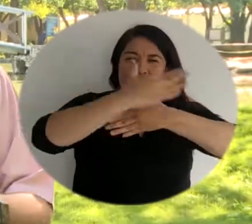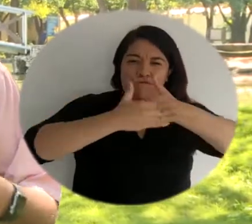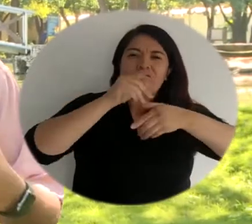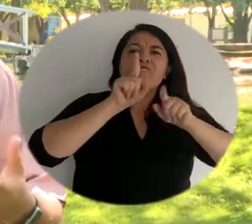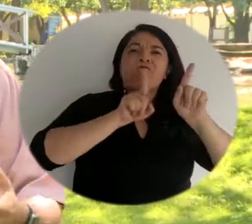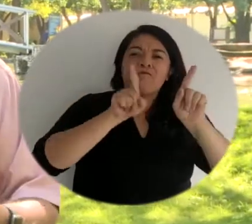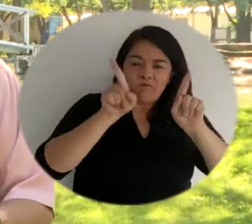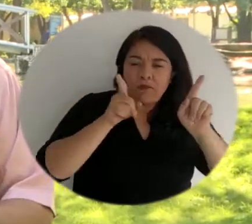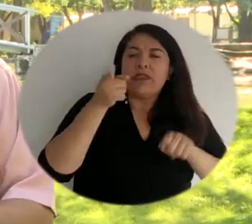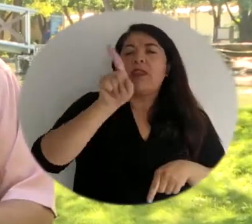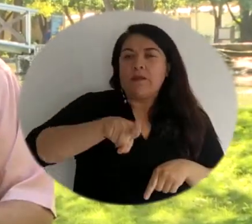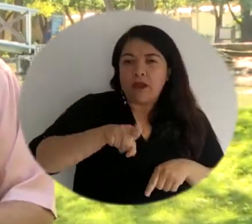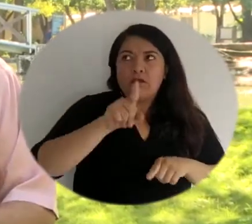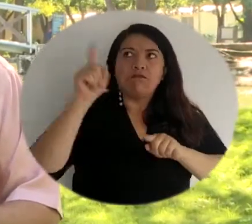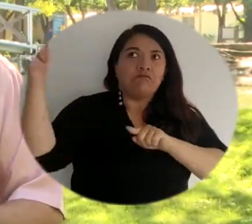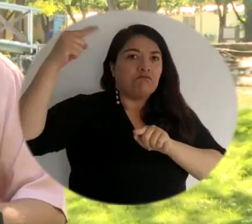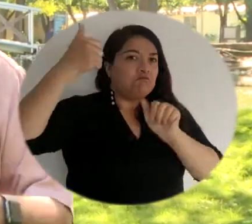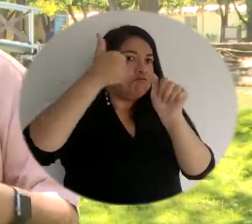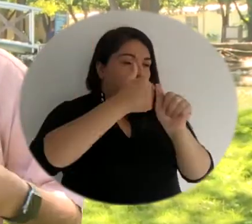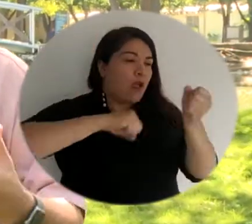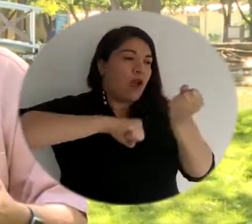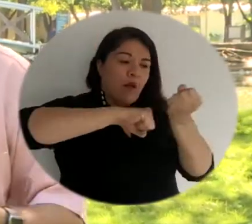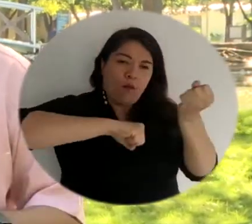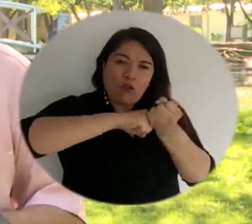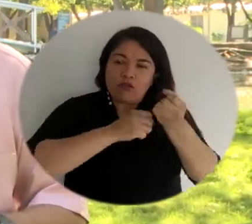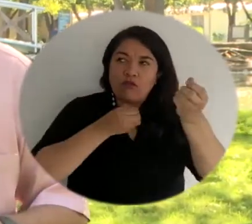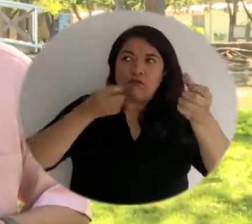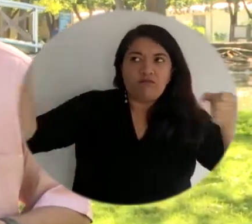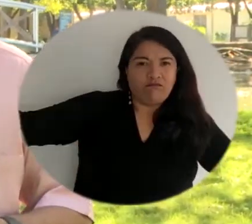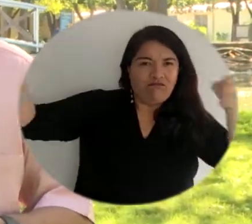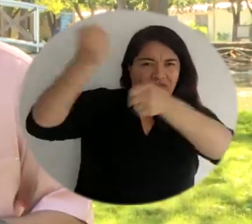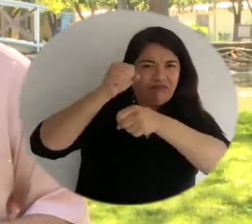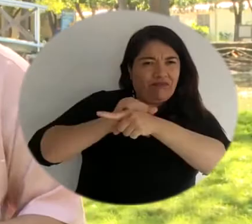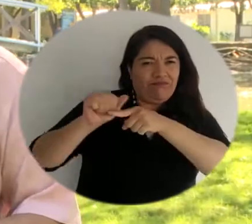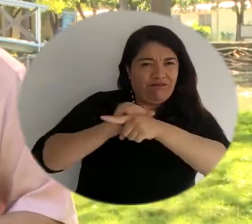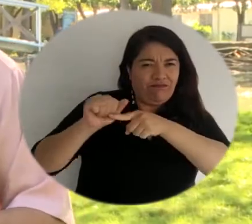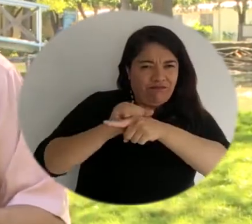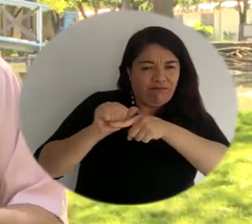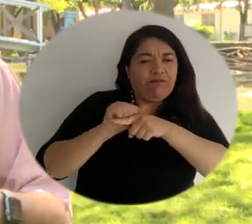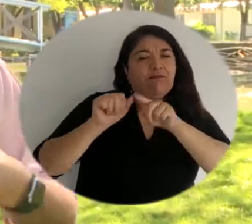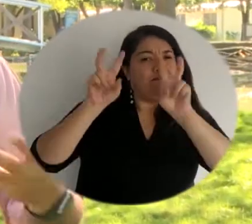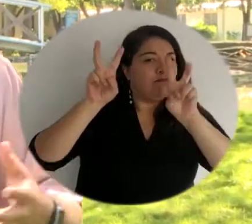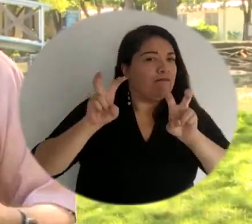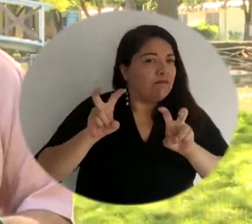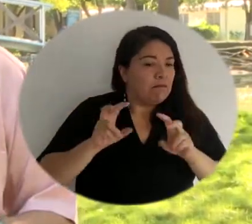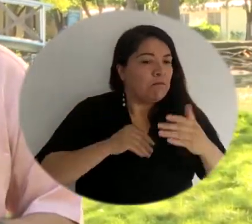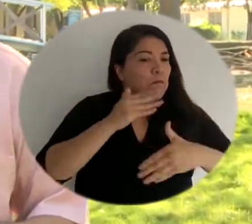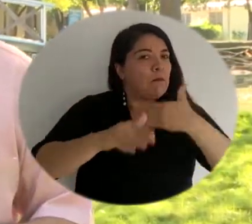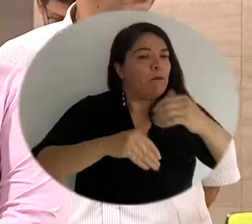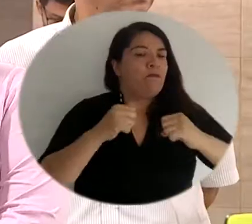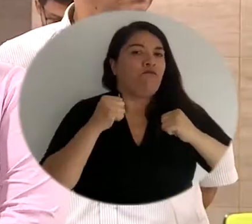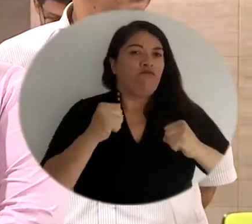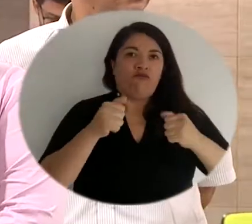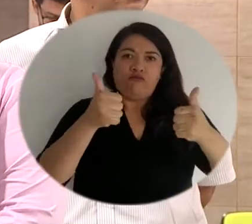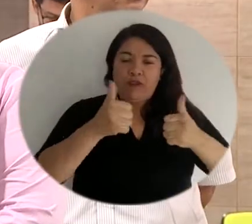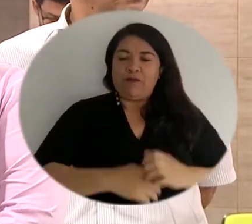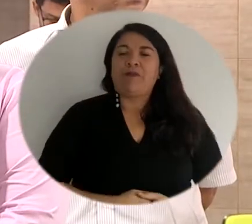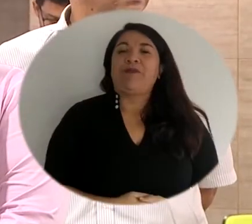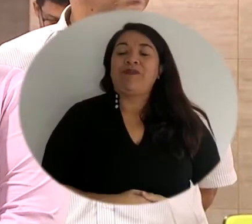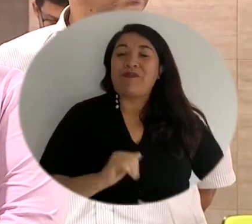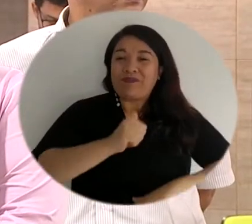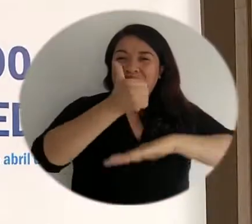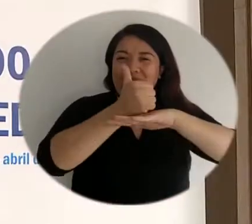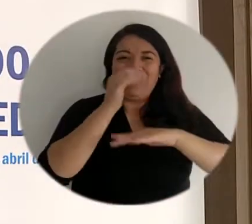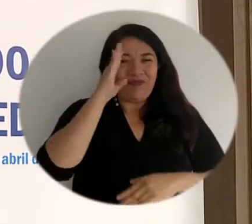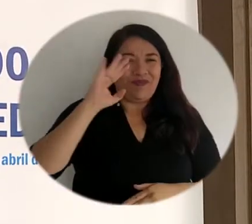que vienen trabajando con nosotros en el intercambio recíproco académico para afianzar los procesos. Desde la Dirección